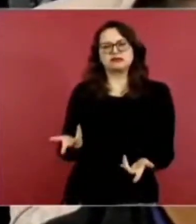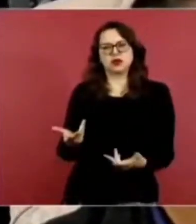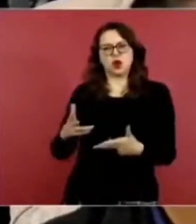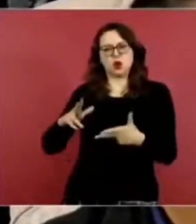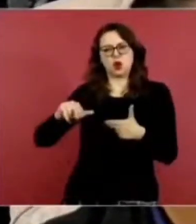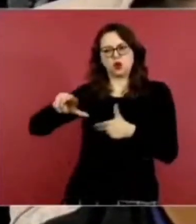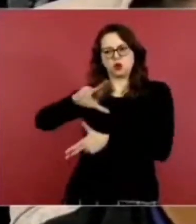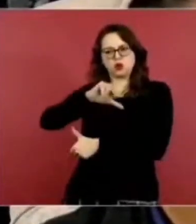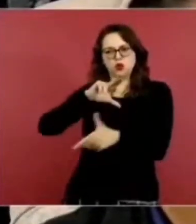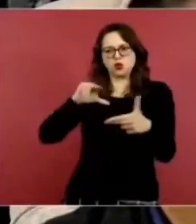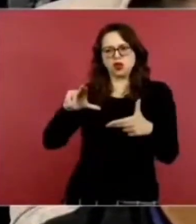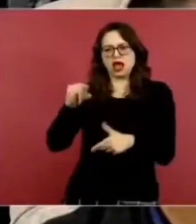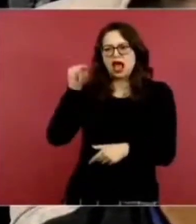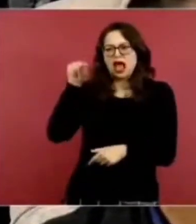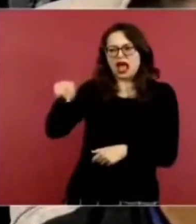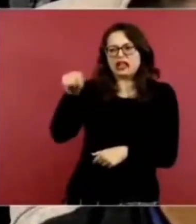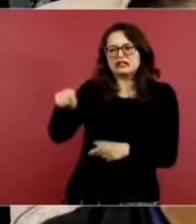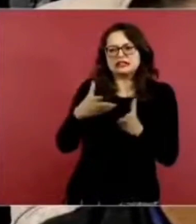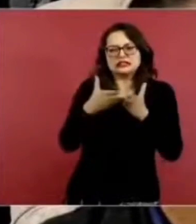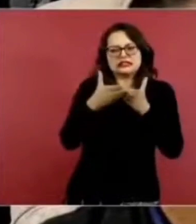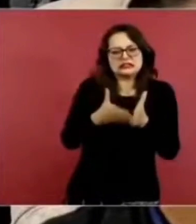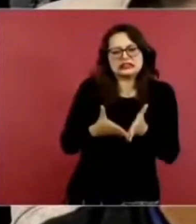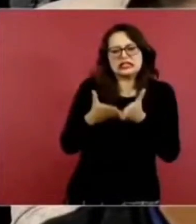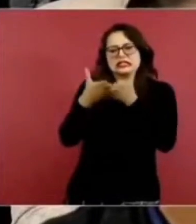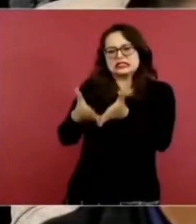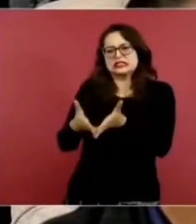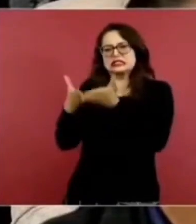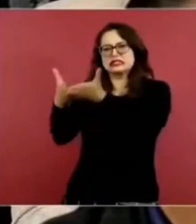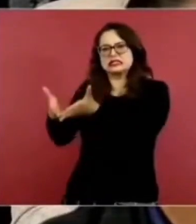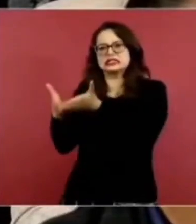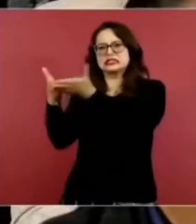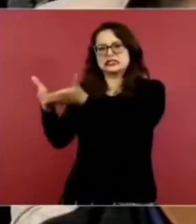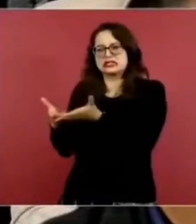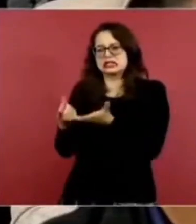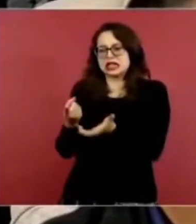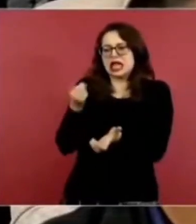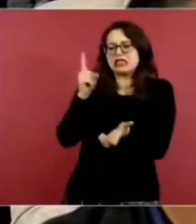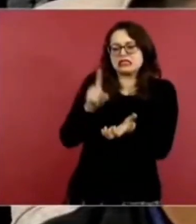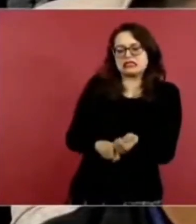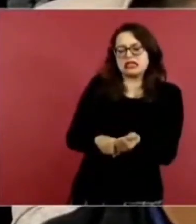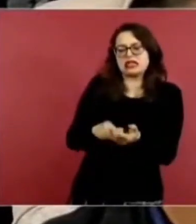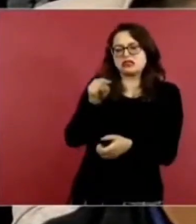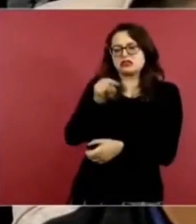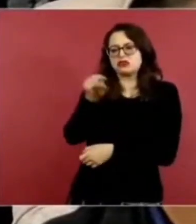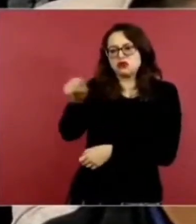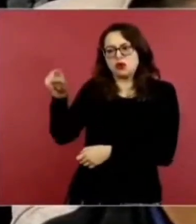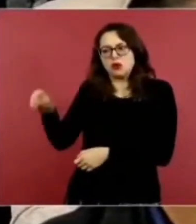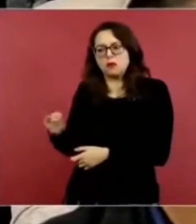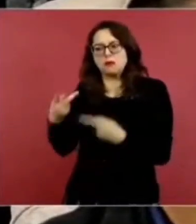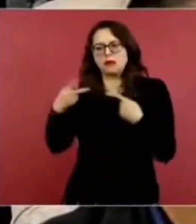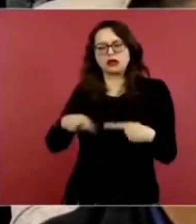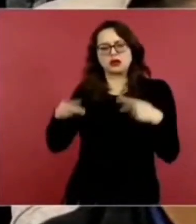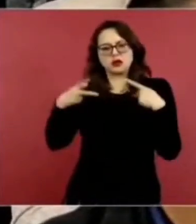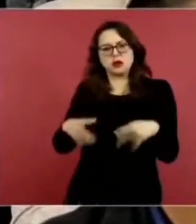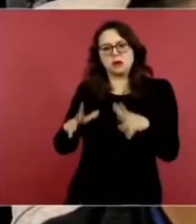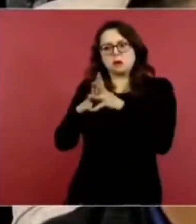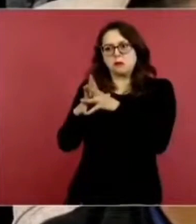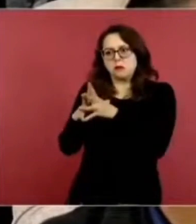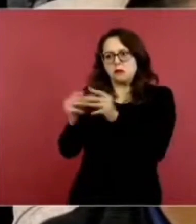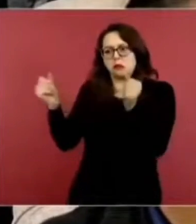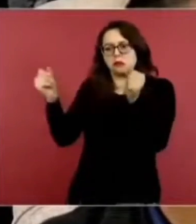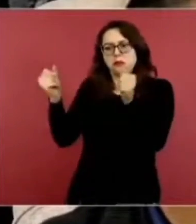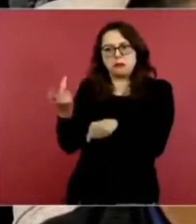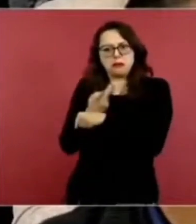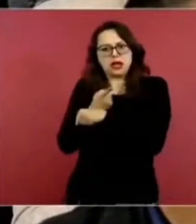en el Club de Yates? ¿Cuántas personas desaparecidas tienen solamente de esa parte? ¿Cuántas personas se